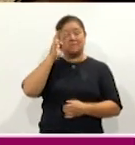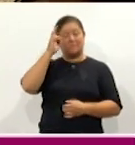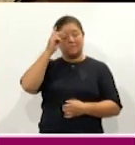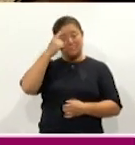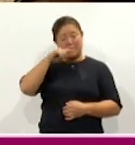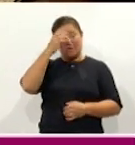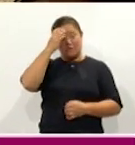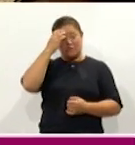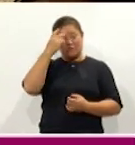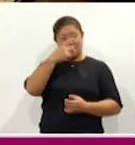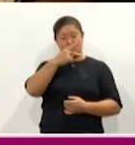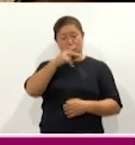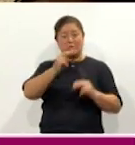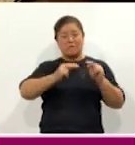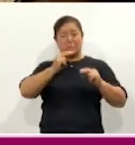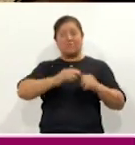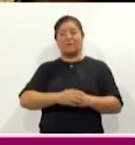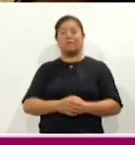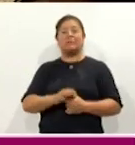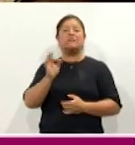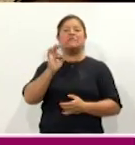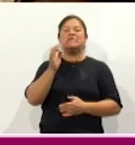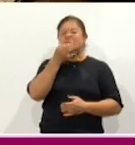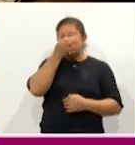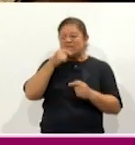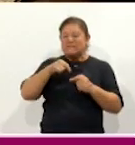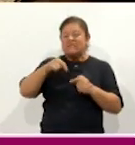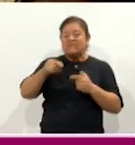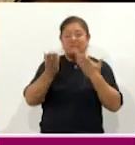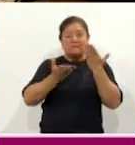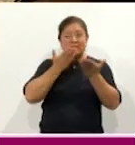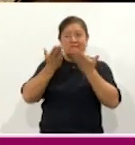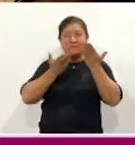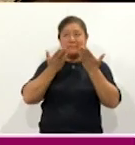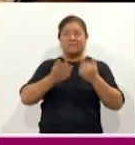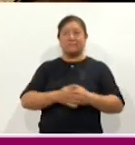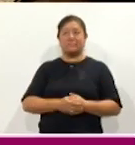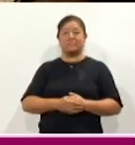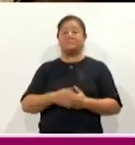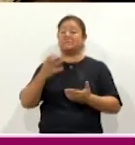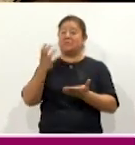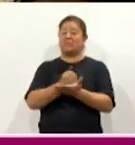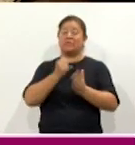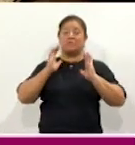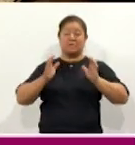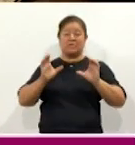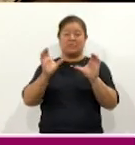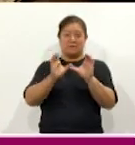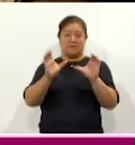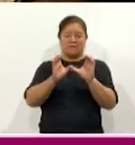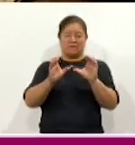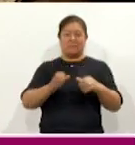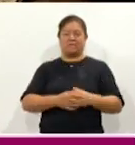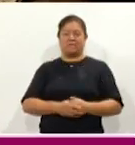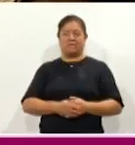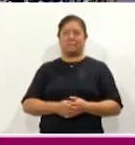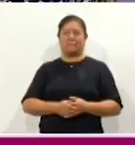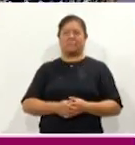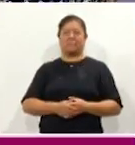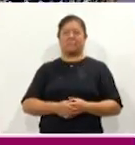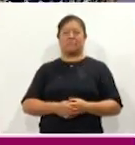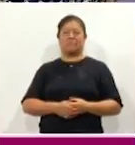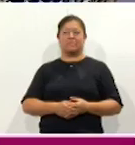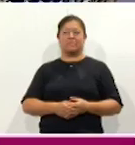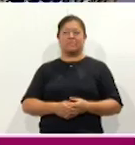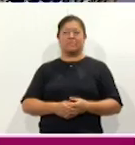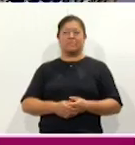encuentran y a lo mejor nada más es un periodo muy corto de estudio y pues logran ese objetivo de vida también. Sobre todo, mira, te